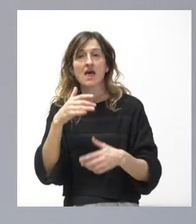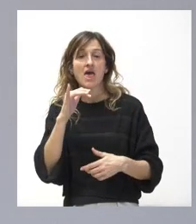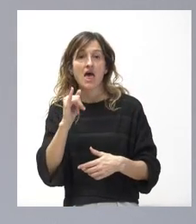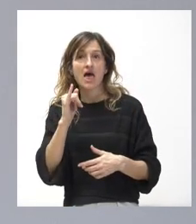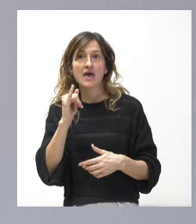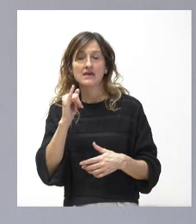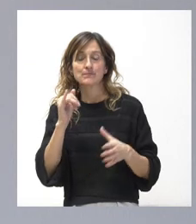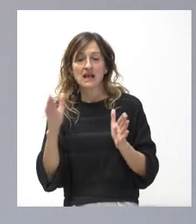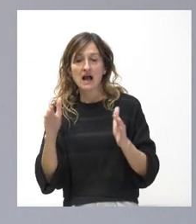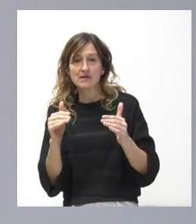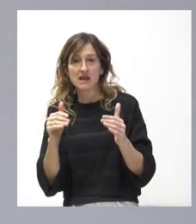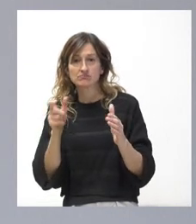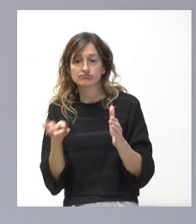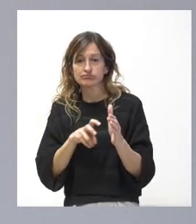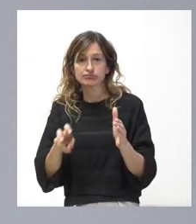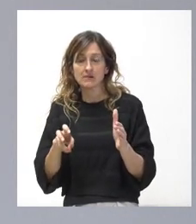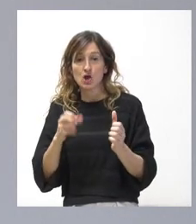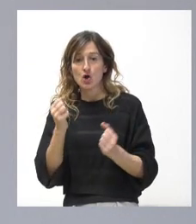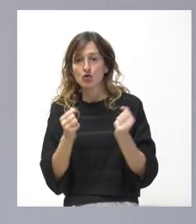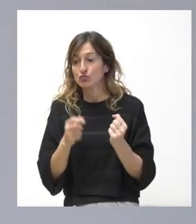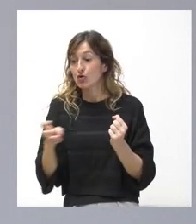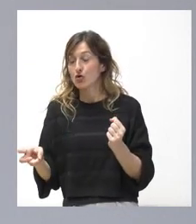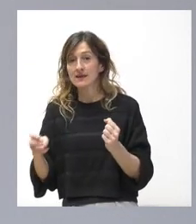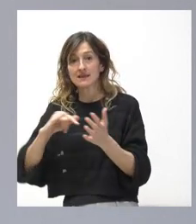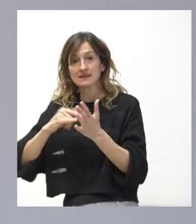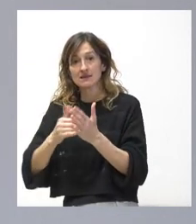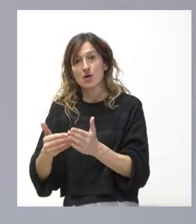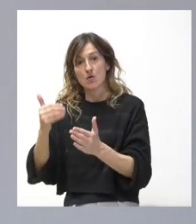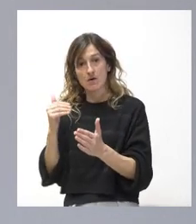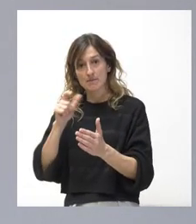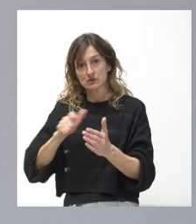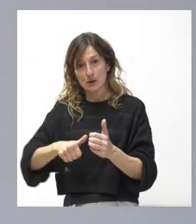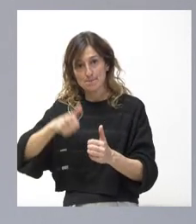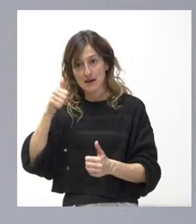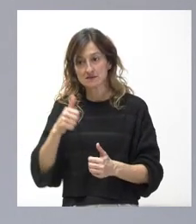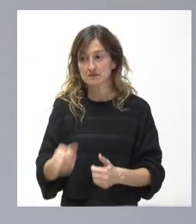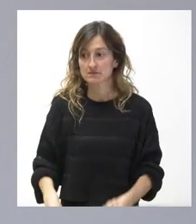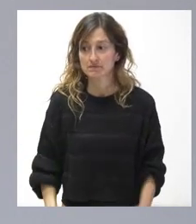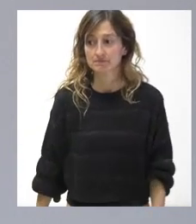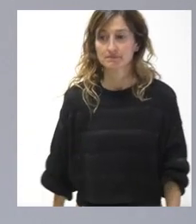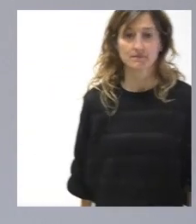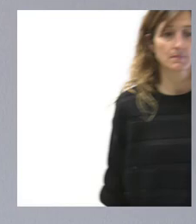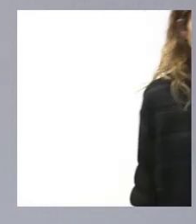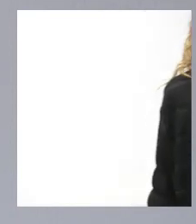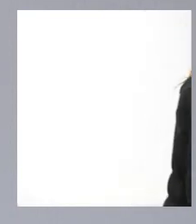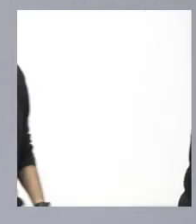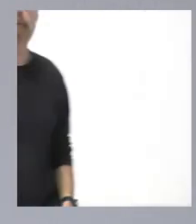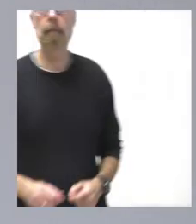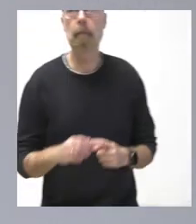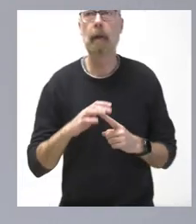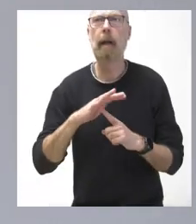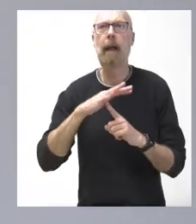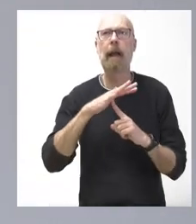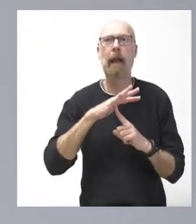llevar a más personal, aparte del conductor y el operador, de las mismas. Cuatro helicópteros para el transporte con ocho personas,